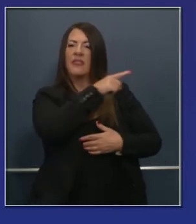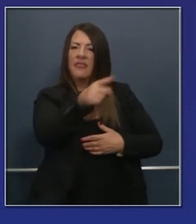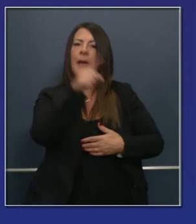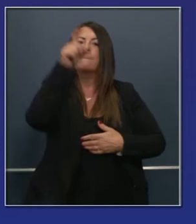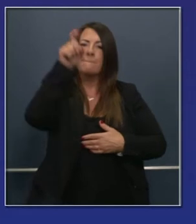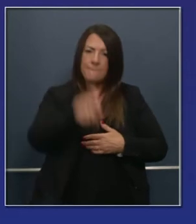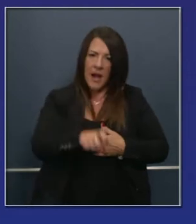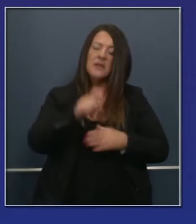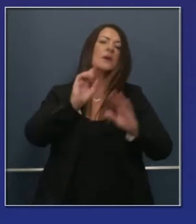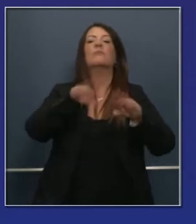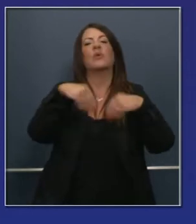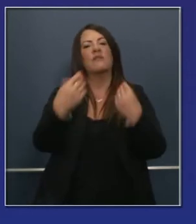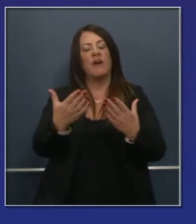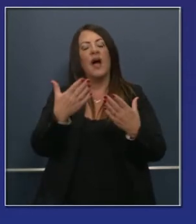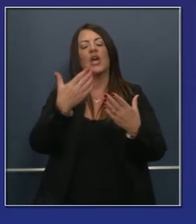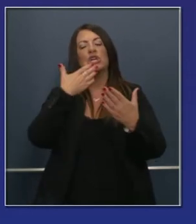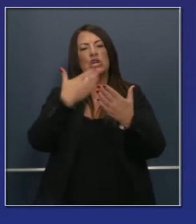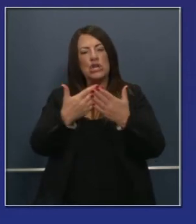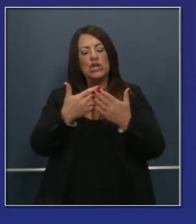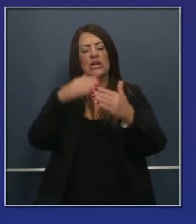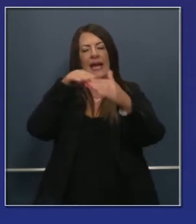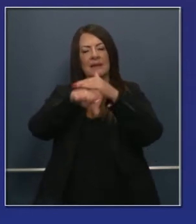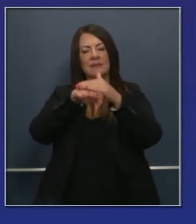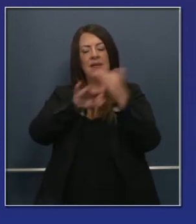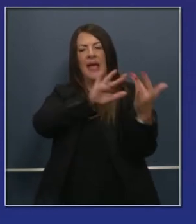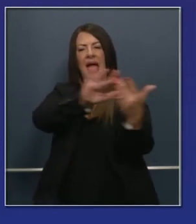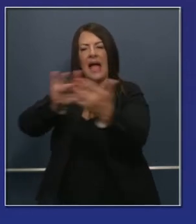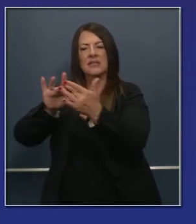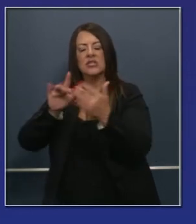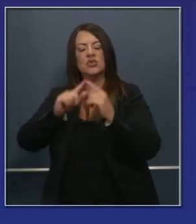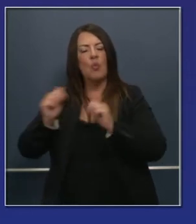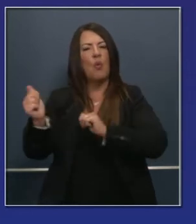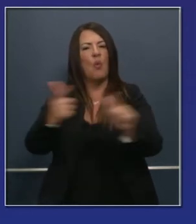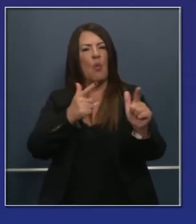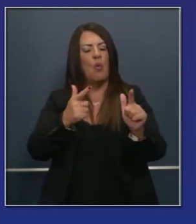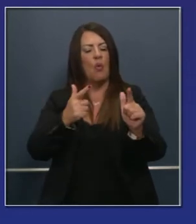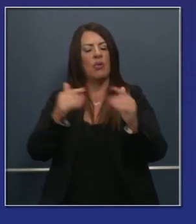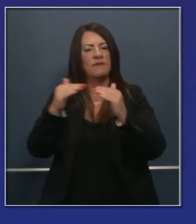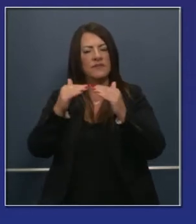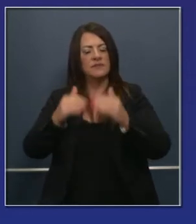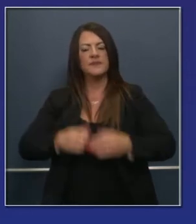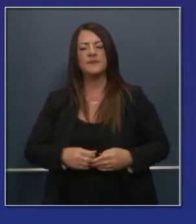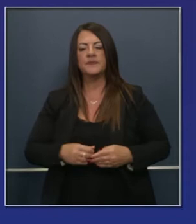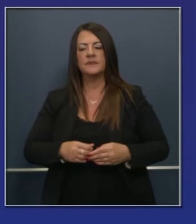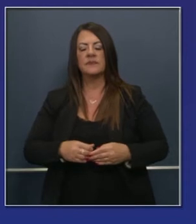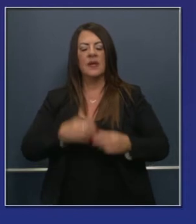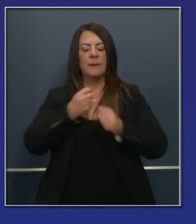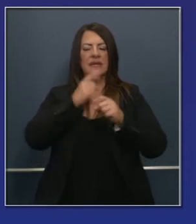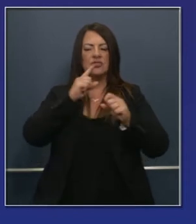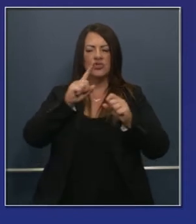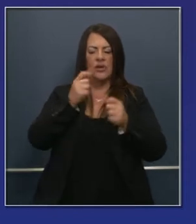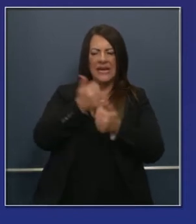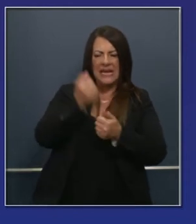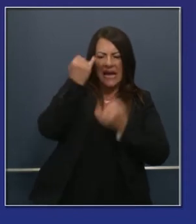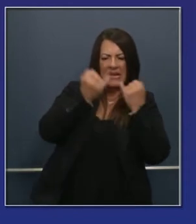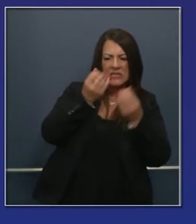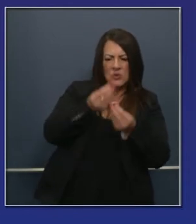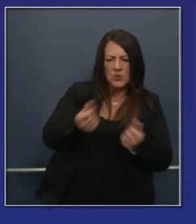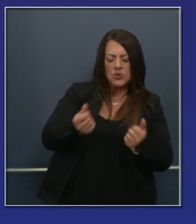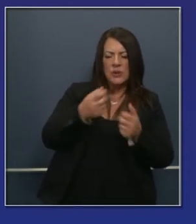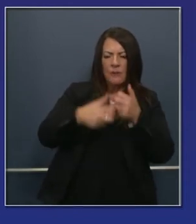mejorar su extensión de planes de oferta, ayudar a desplegar diferentes